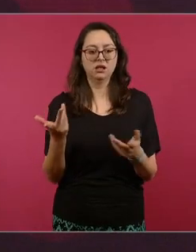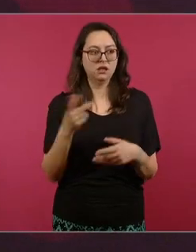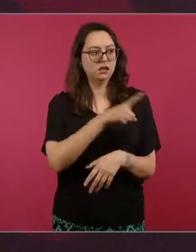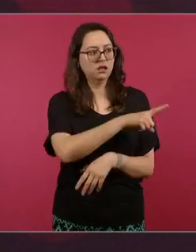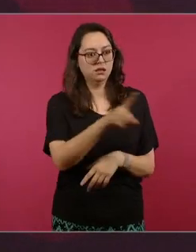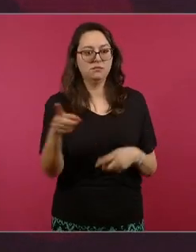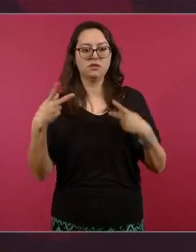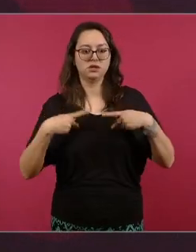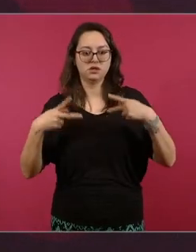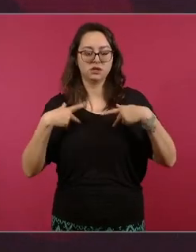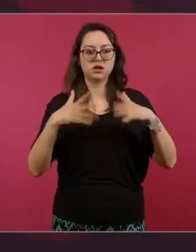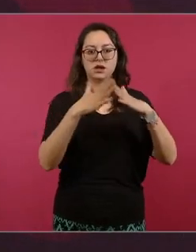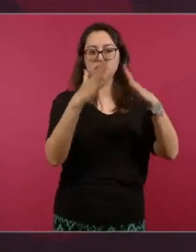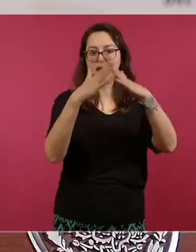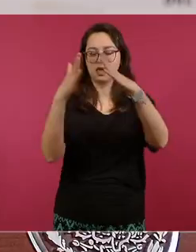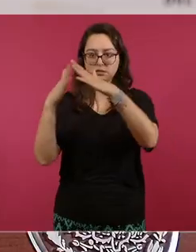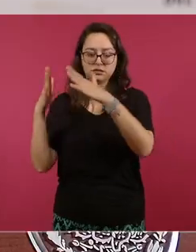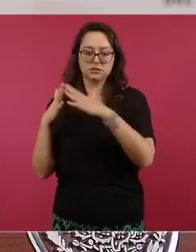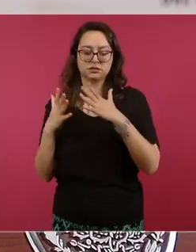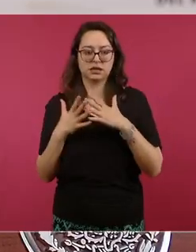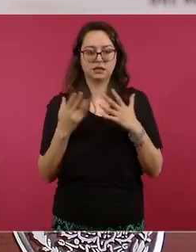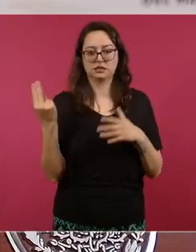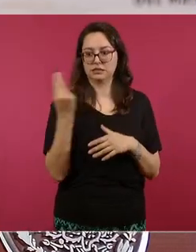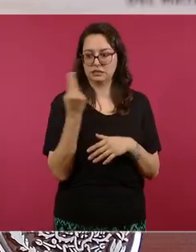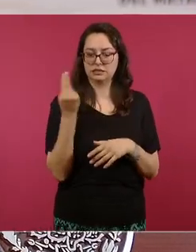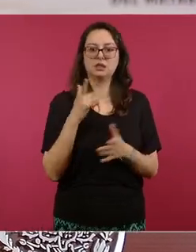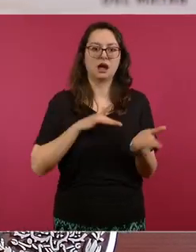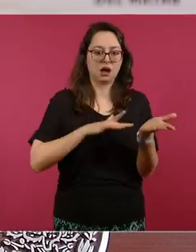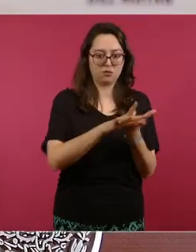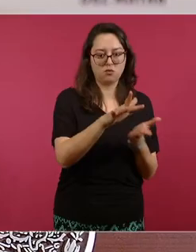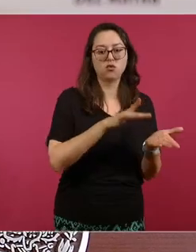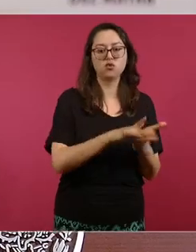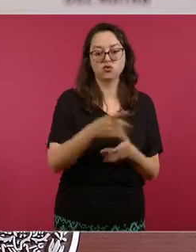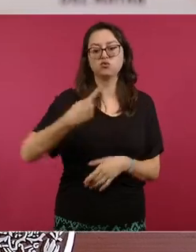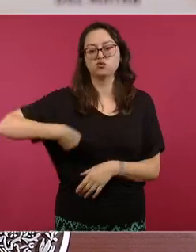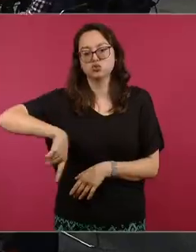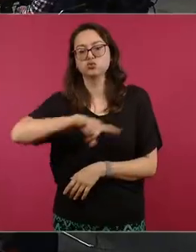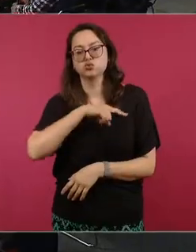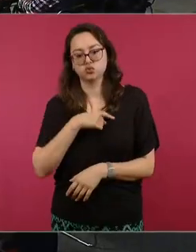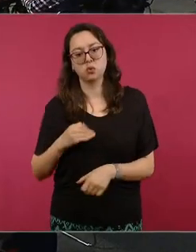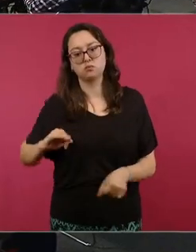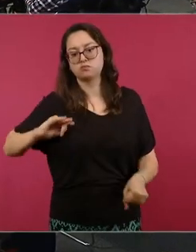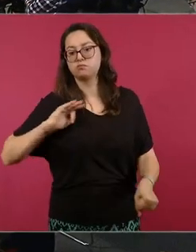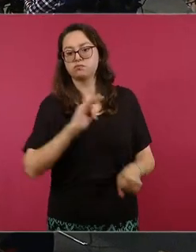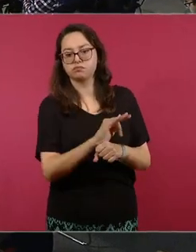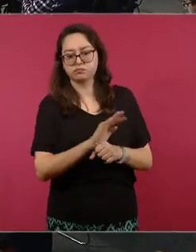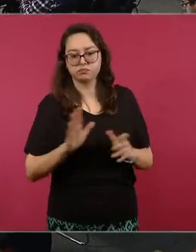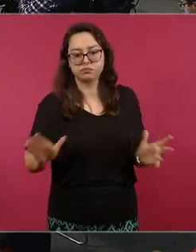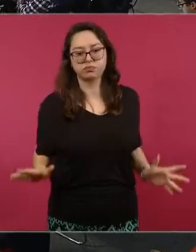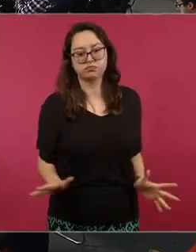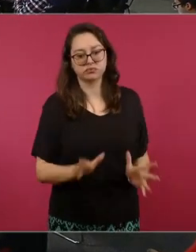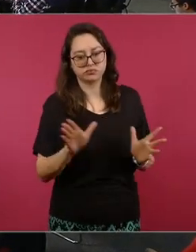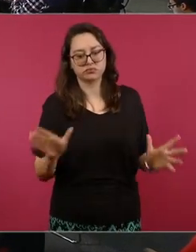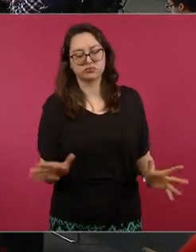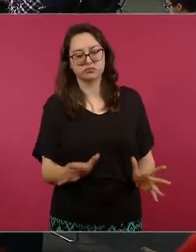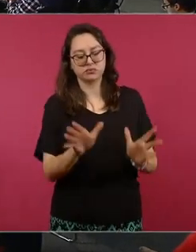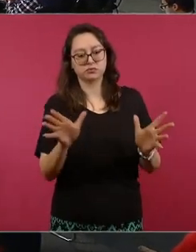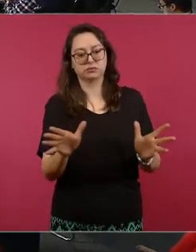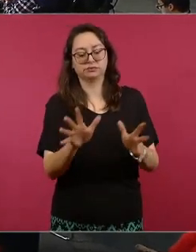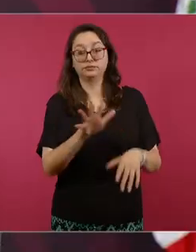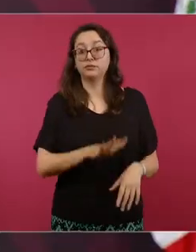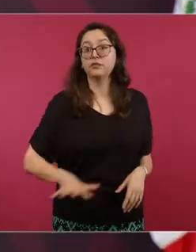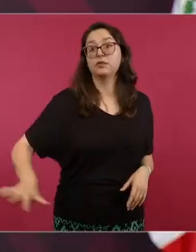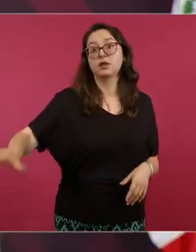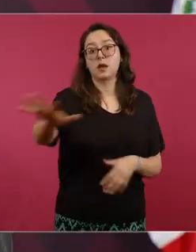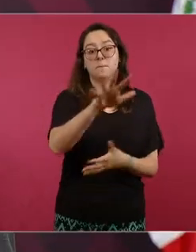estamos fortaleciendo apoyando la economía popular porque esa es la